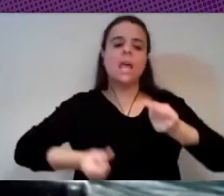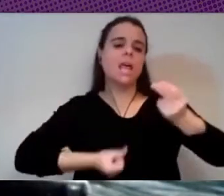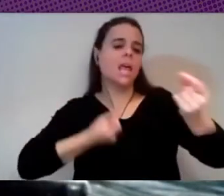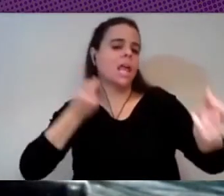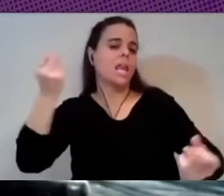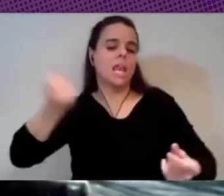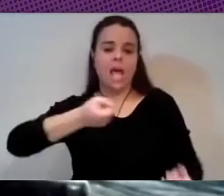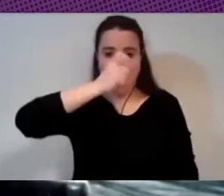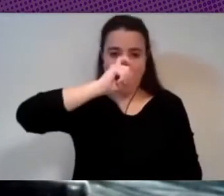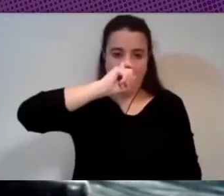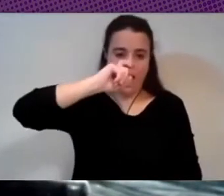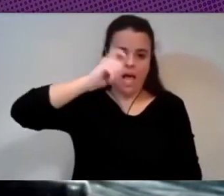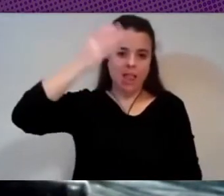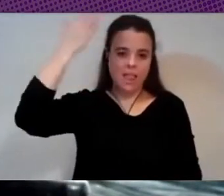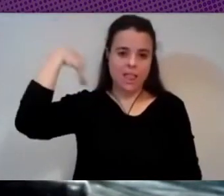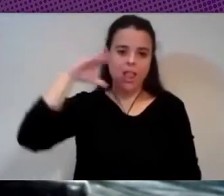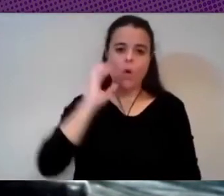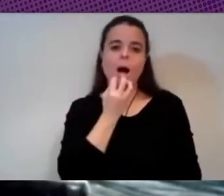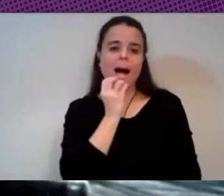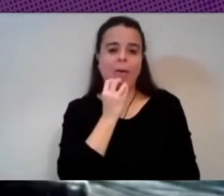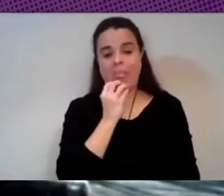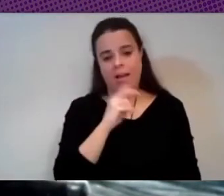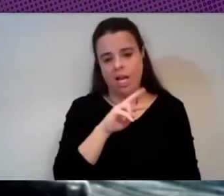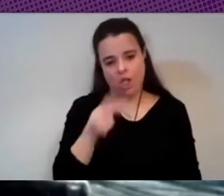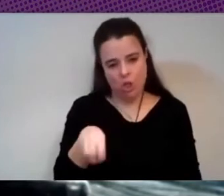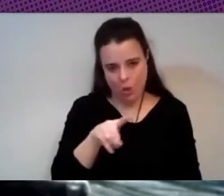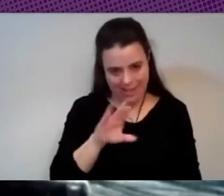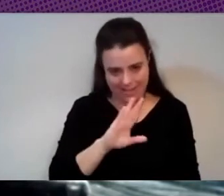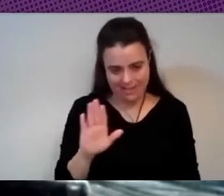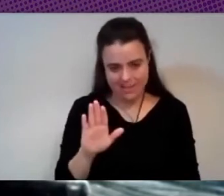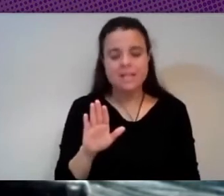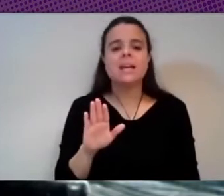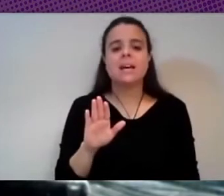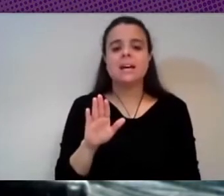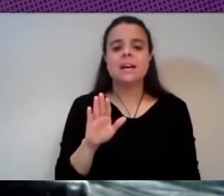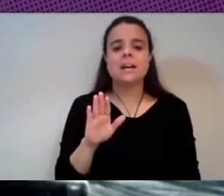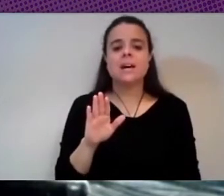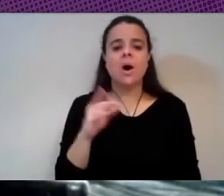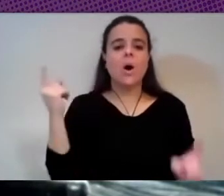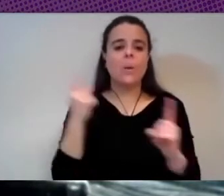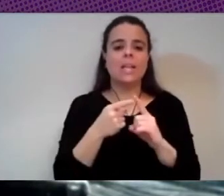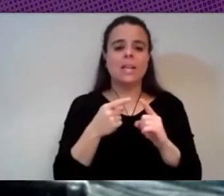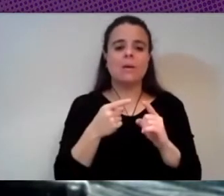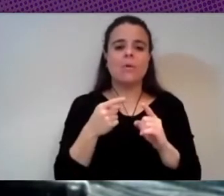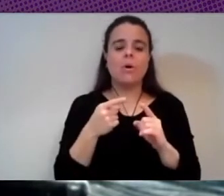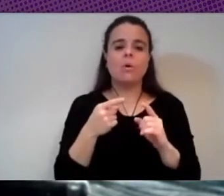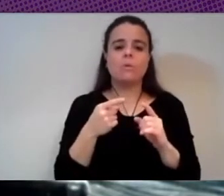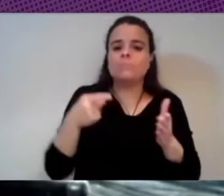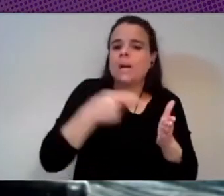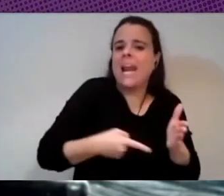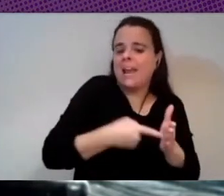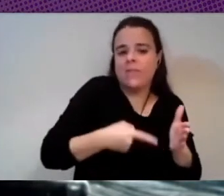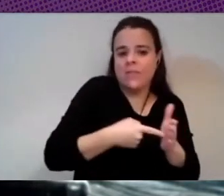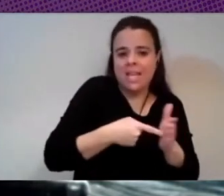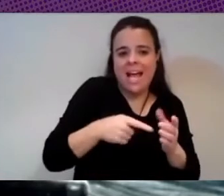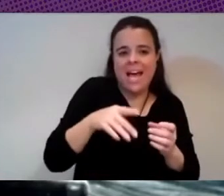antigua Grecia ni mucho menos se trata de reivindicar espacios más allá de esto esto no es toda la